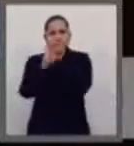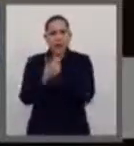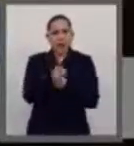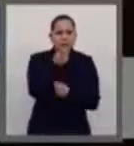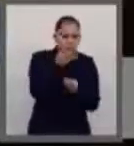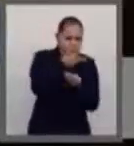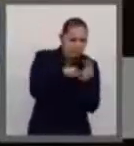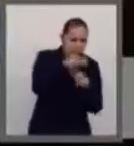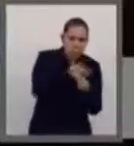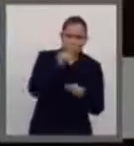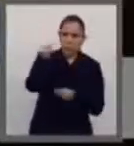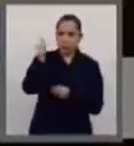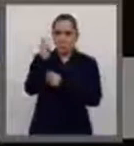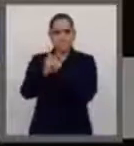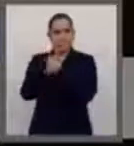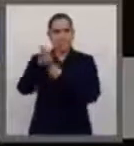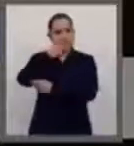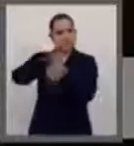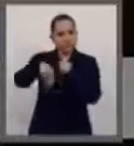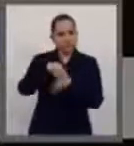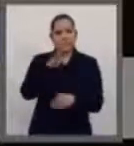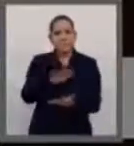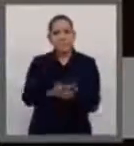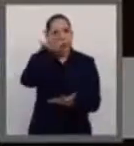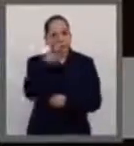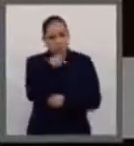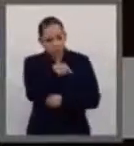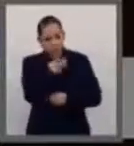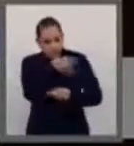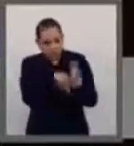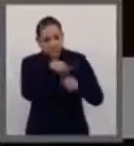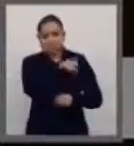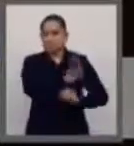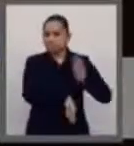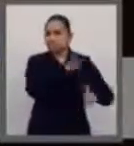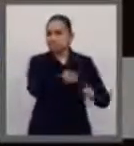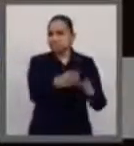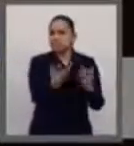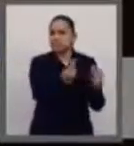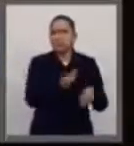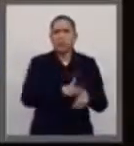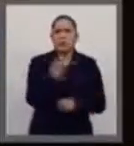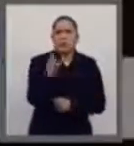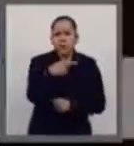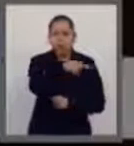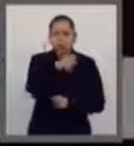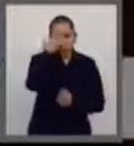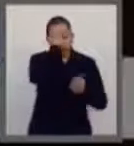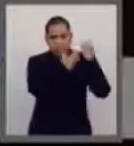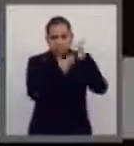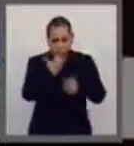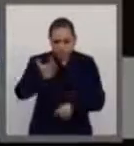Ocurre la mayoría de los decesos, ya que generalmente el diagnóstico se realiza en fases